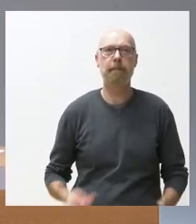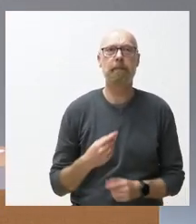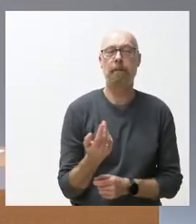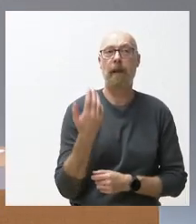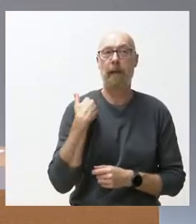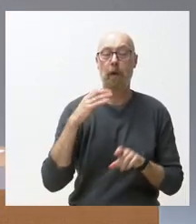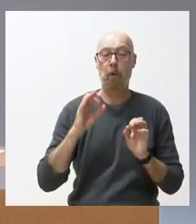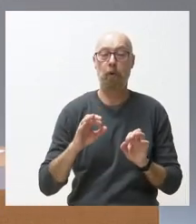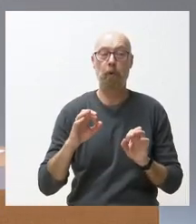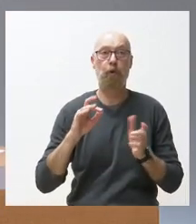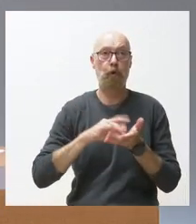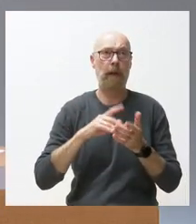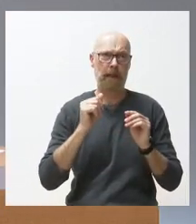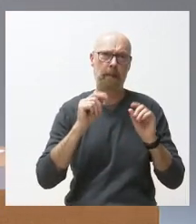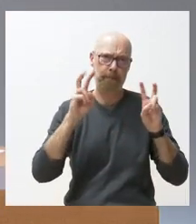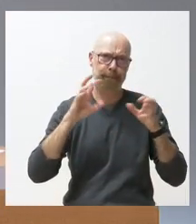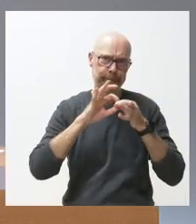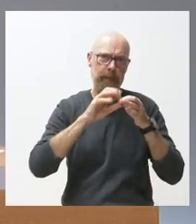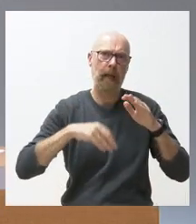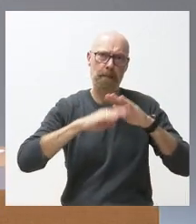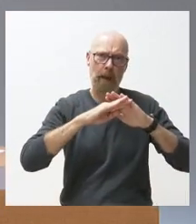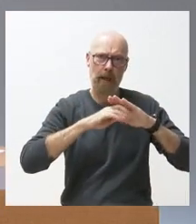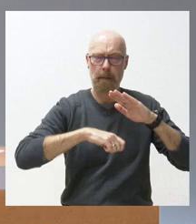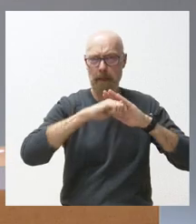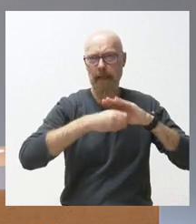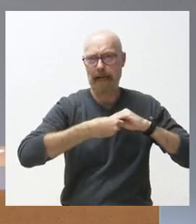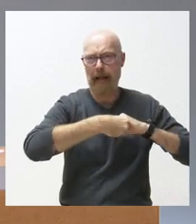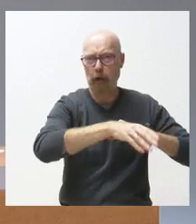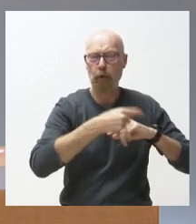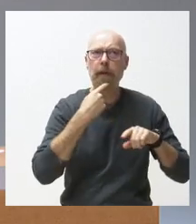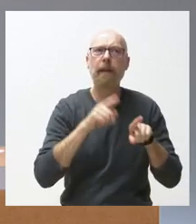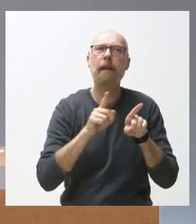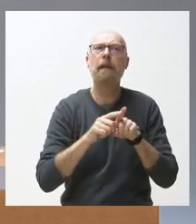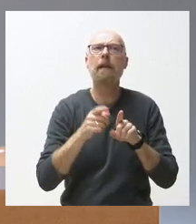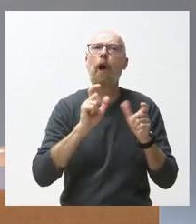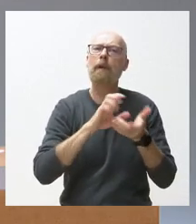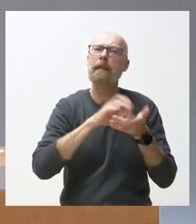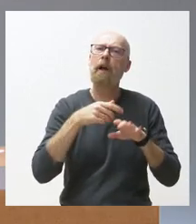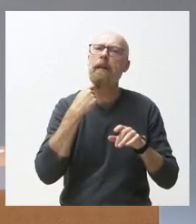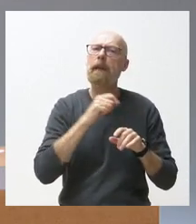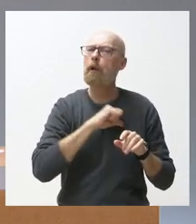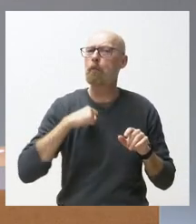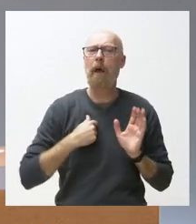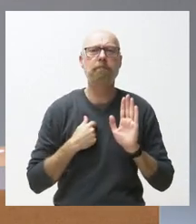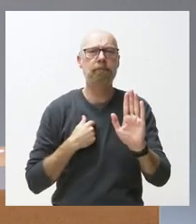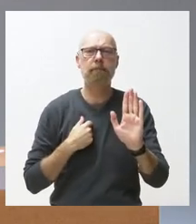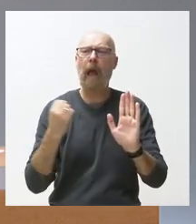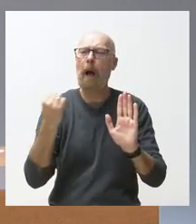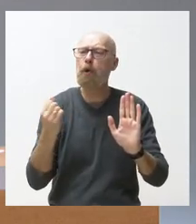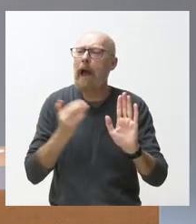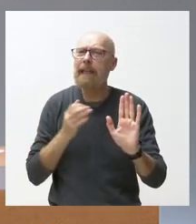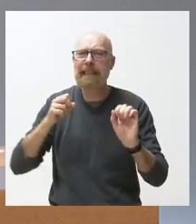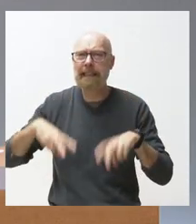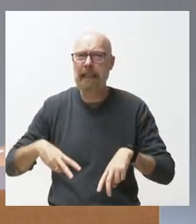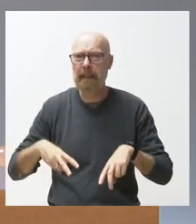respecto al techo de gasto la Junta lo que hizo fue presentar de manera unilateral y sin contar con los apoyos previos a ese